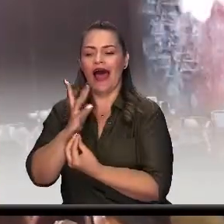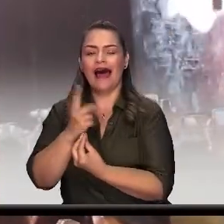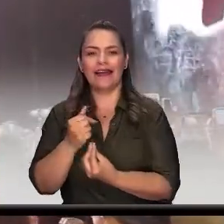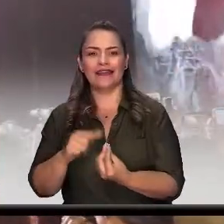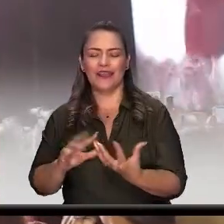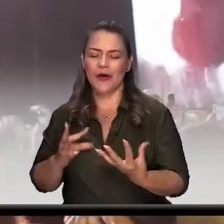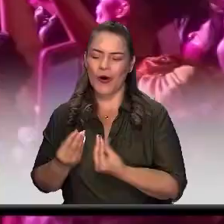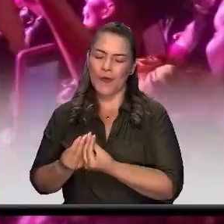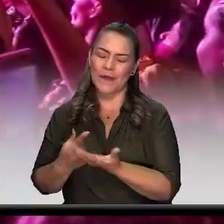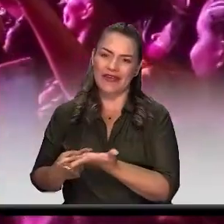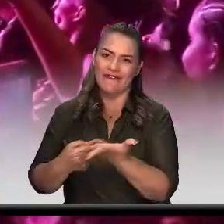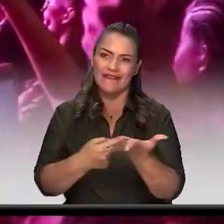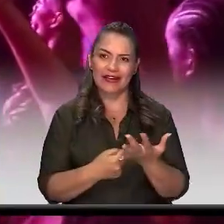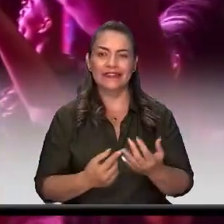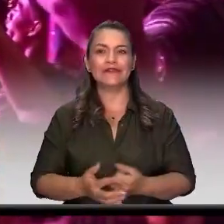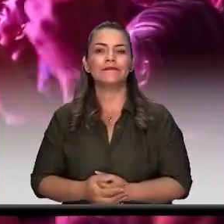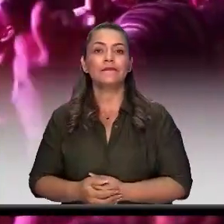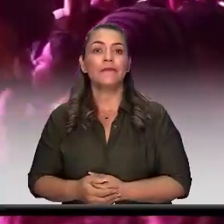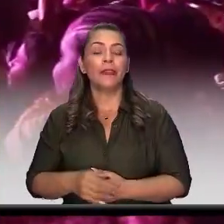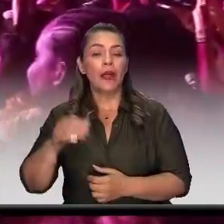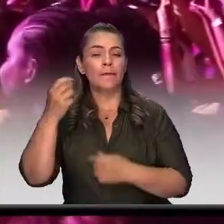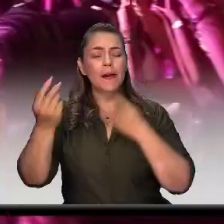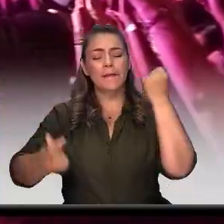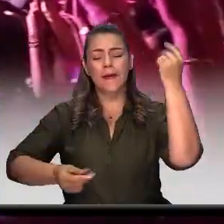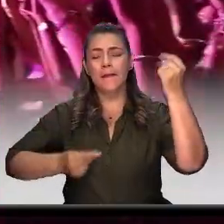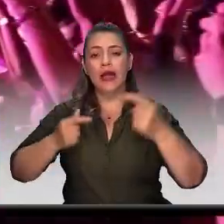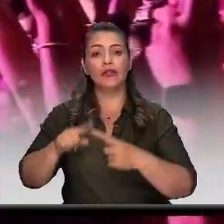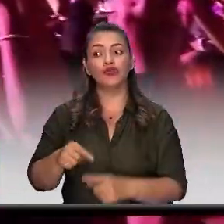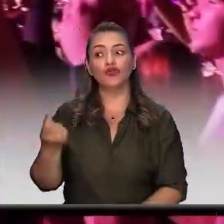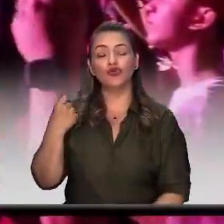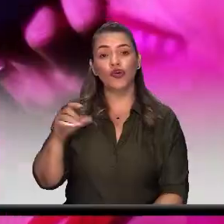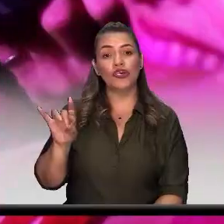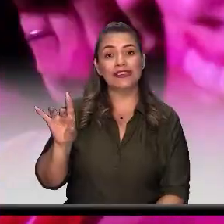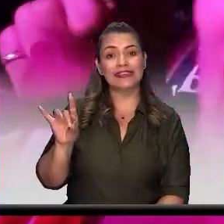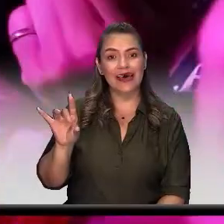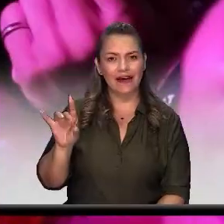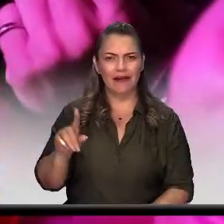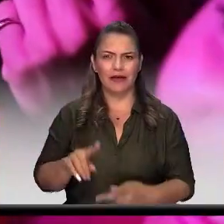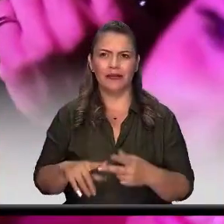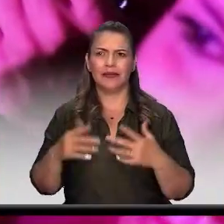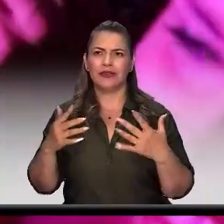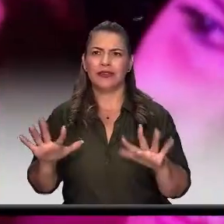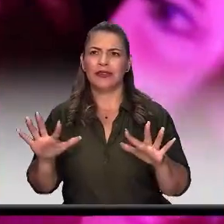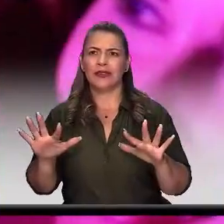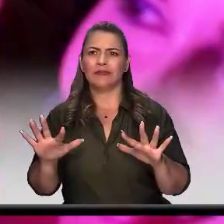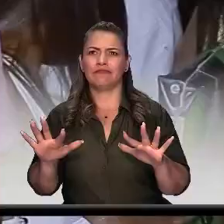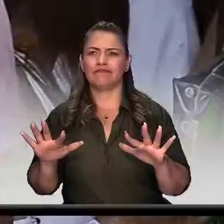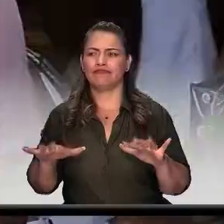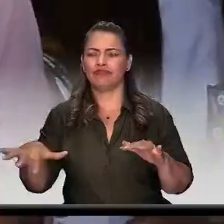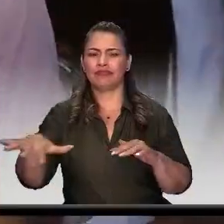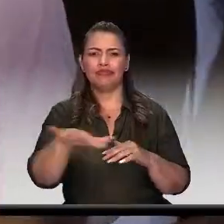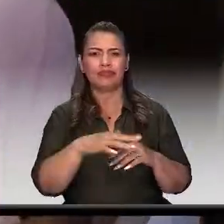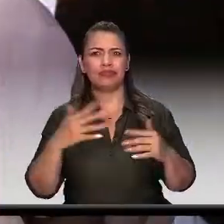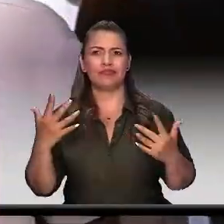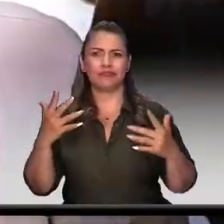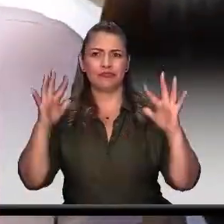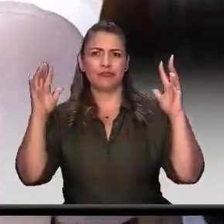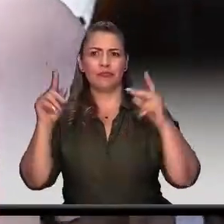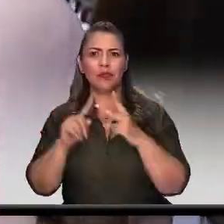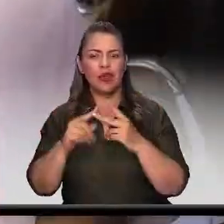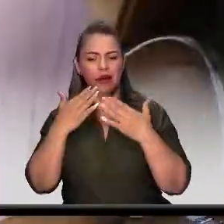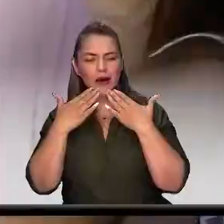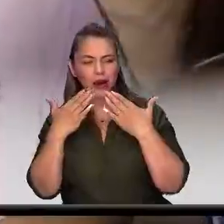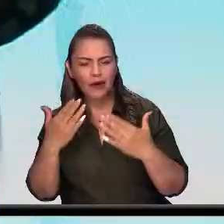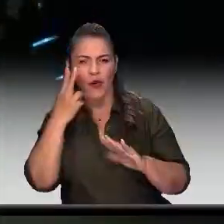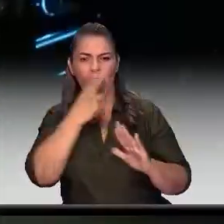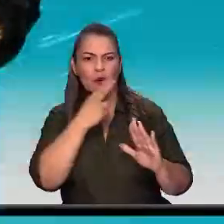este gran concierto del día sábado no solo fue un éxito por la magnitud del evento sino por la calidad y el compromiso de nuestra